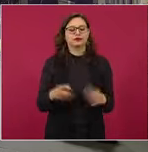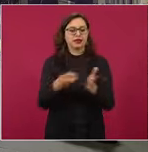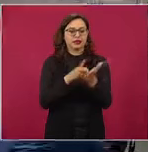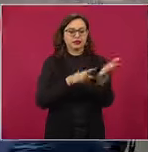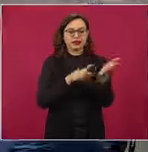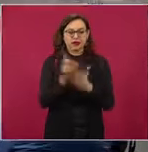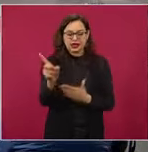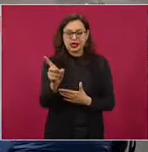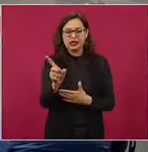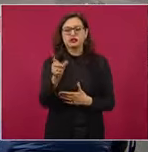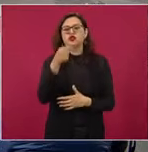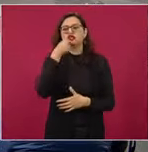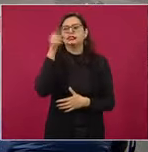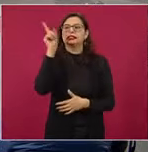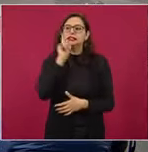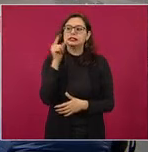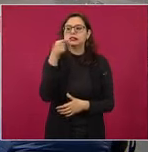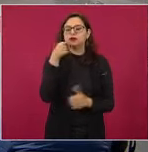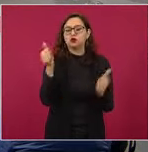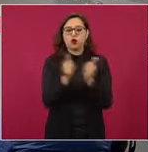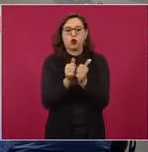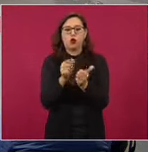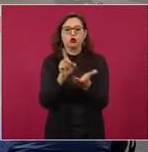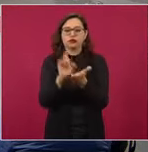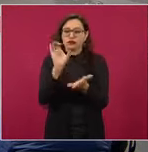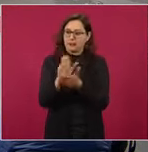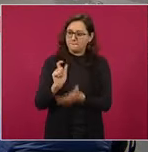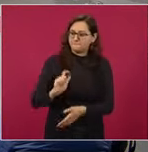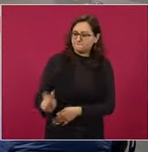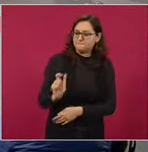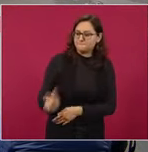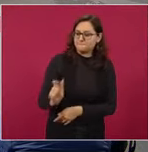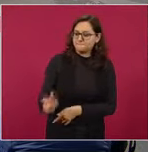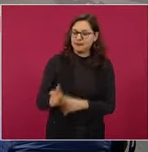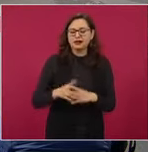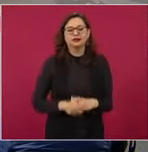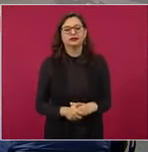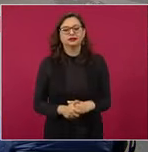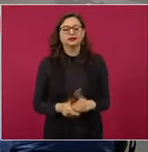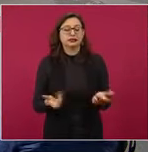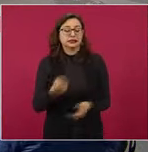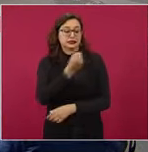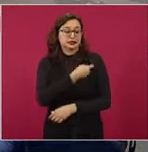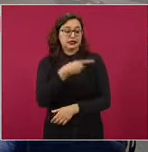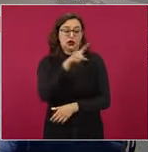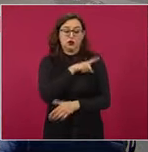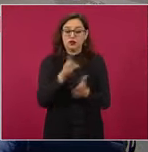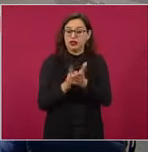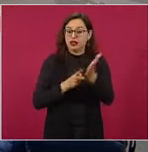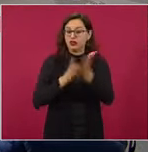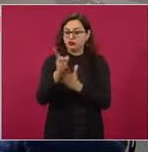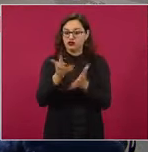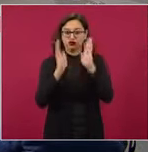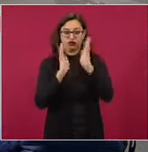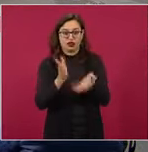derecho a la pensión también de niñas y niños con discapacidad y el derecho a la salud. Eso no lo van a poder quitar,